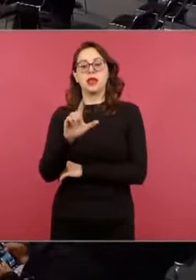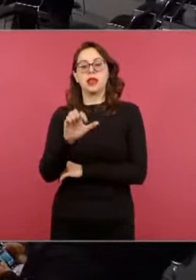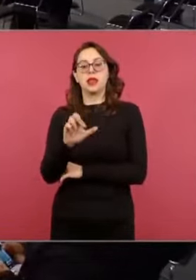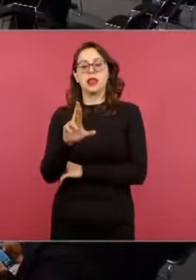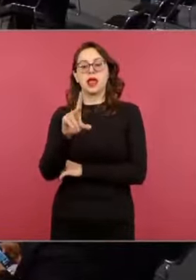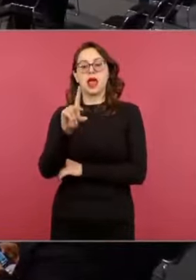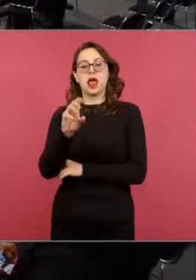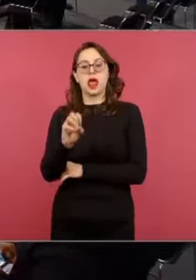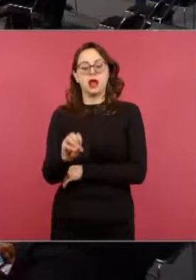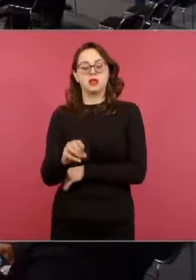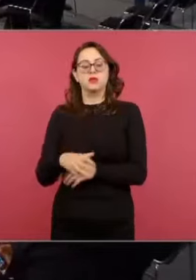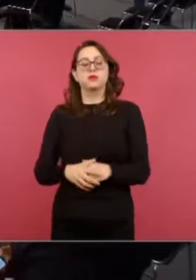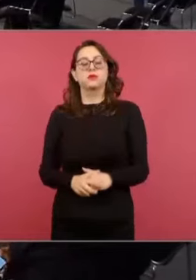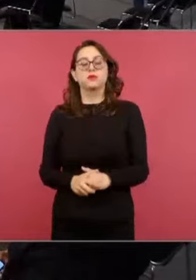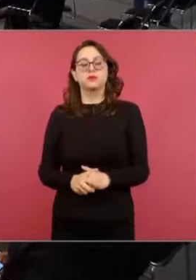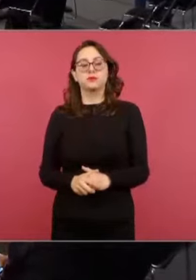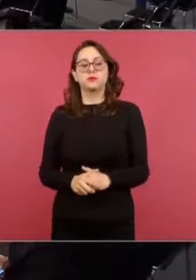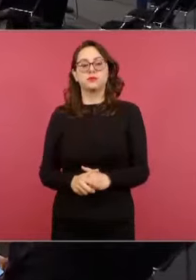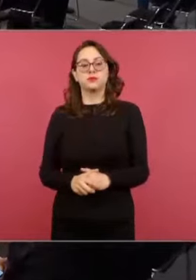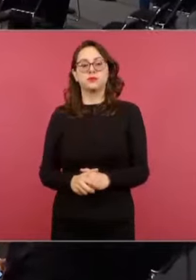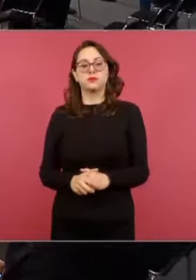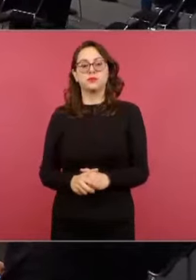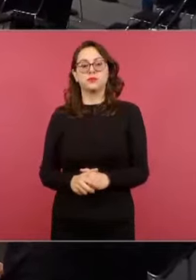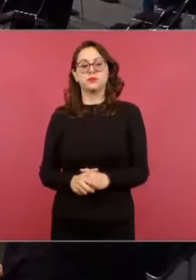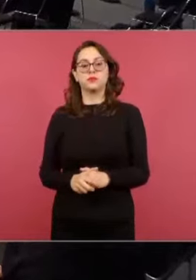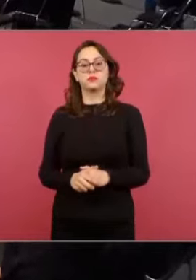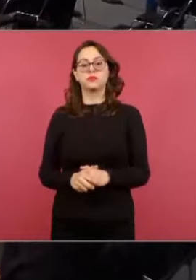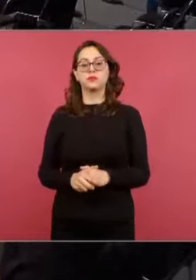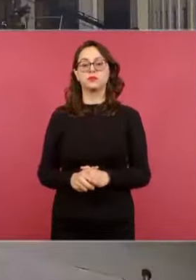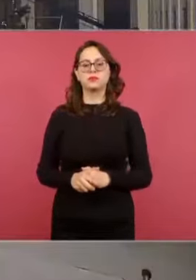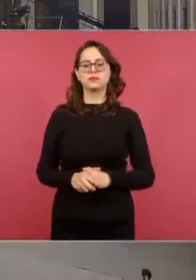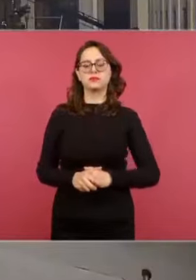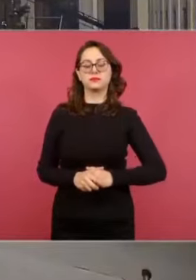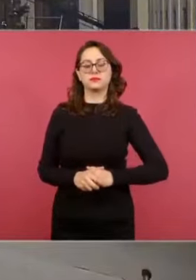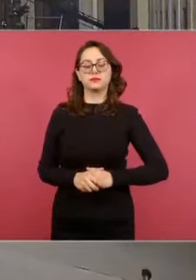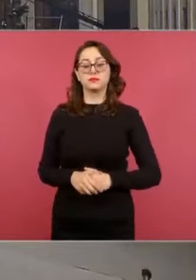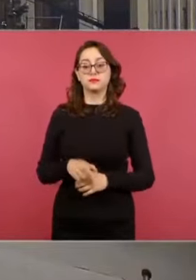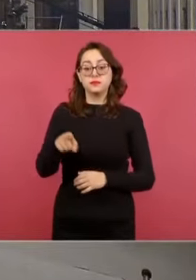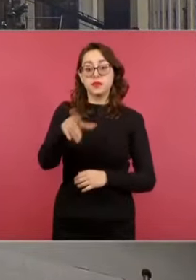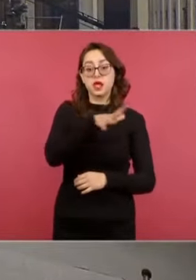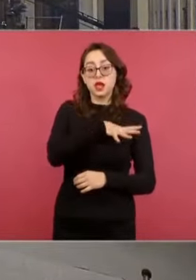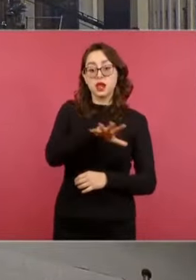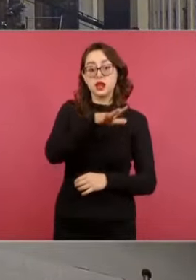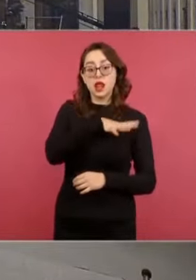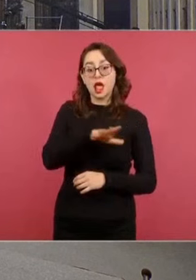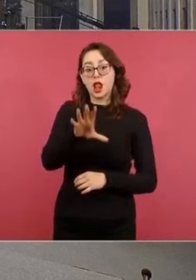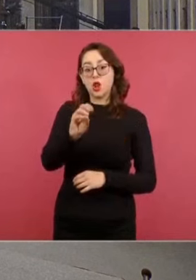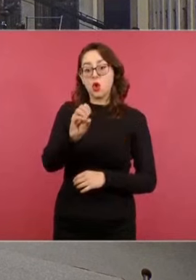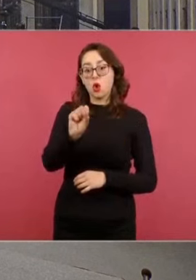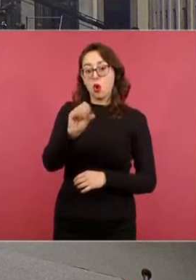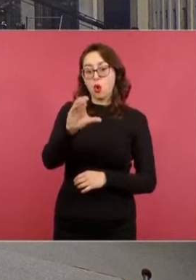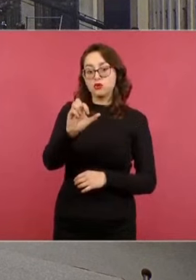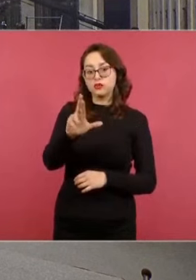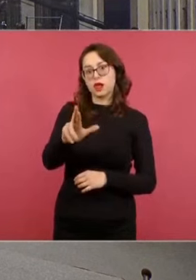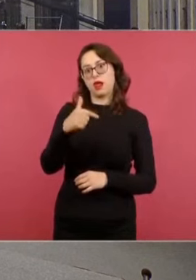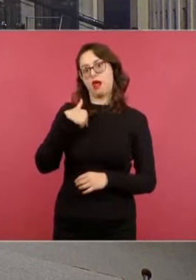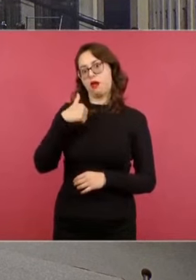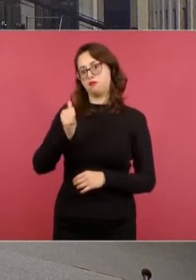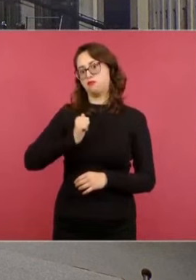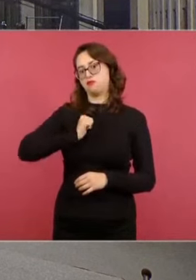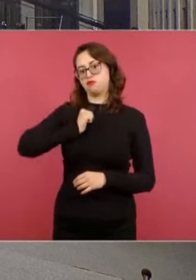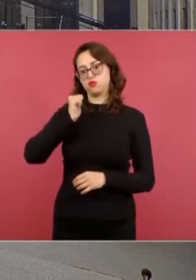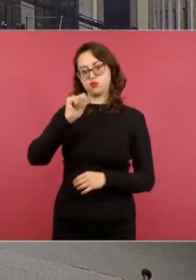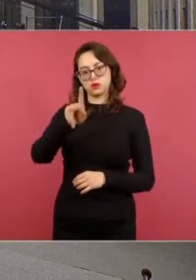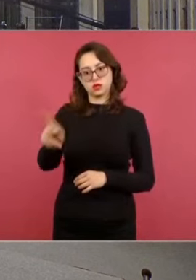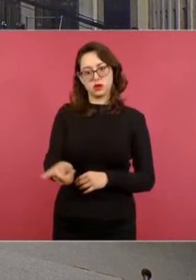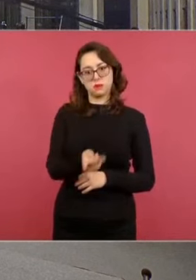el Momento MX. Aprovechando la presencia del general Óscar David Lozano Águila, en relación